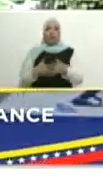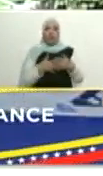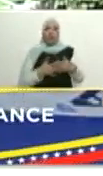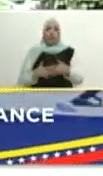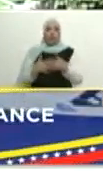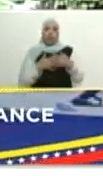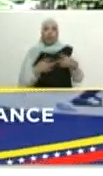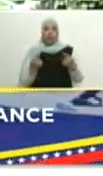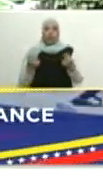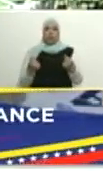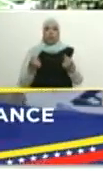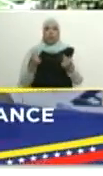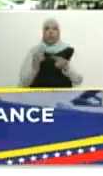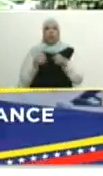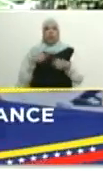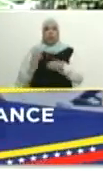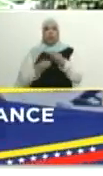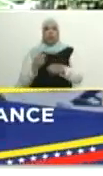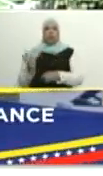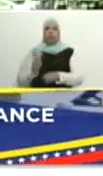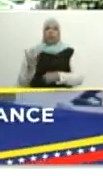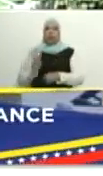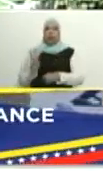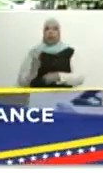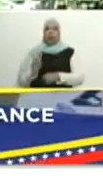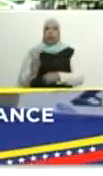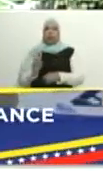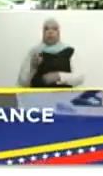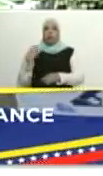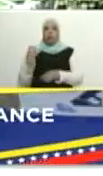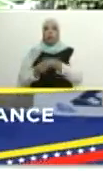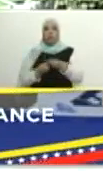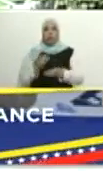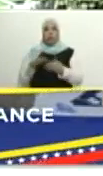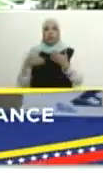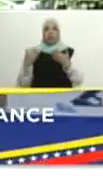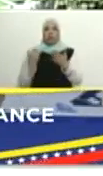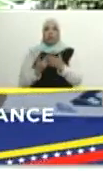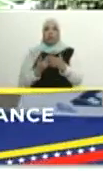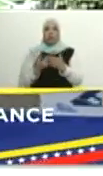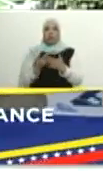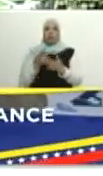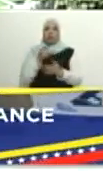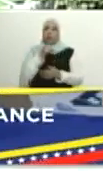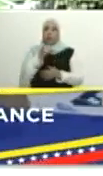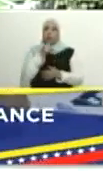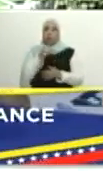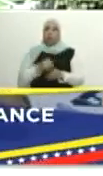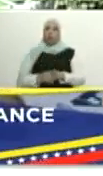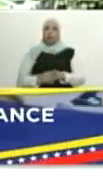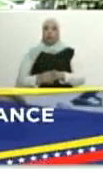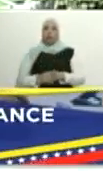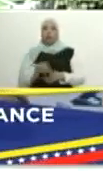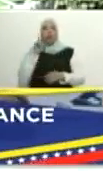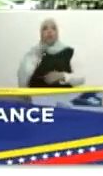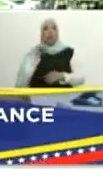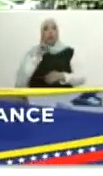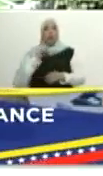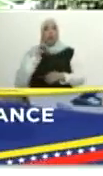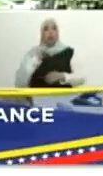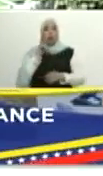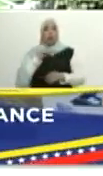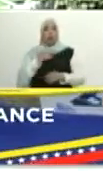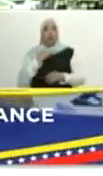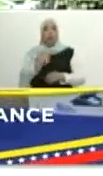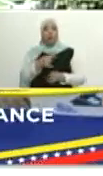Norteamérica y de sus peleles en Venezuela, que pretenden llenar de falsas noticias, de fast news, sobre el